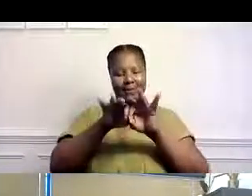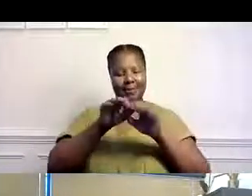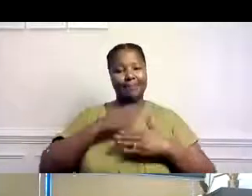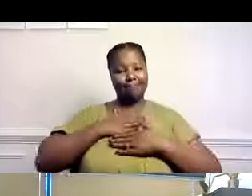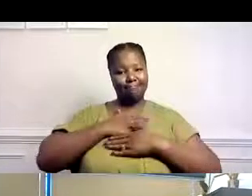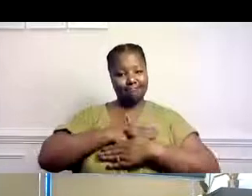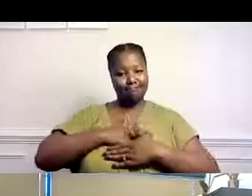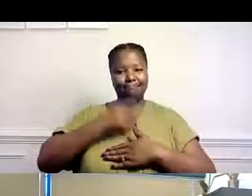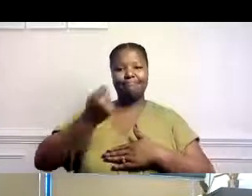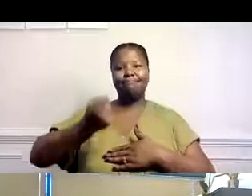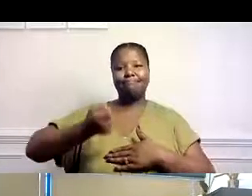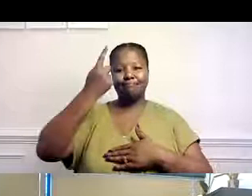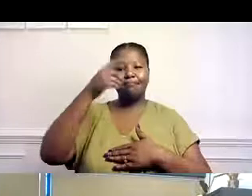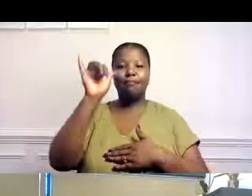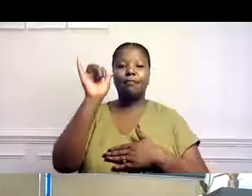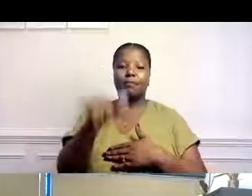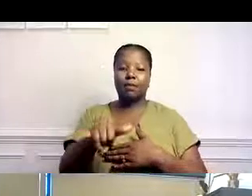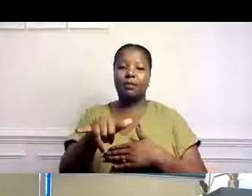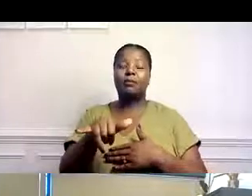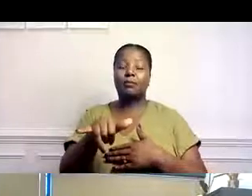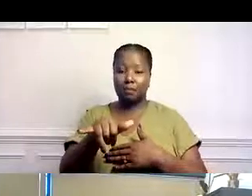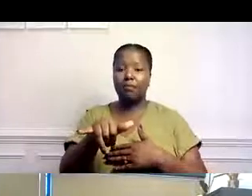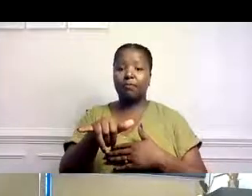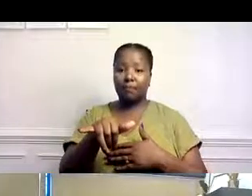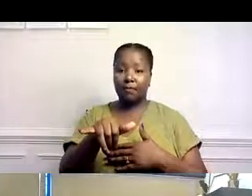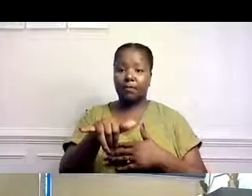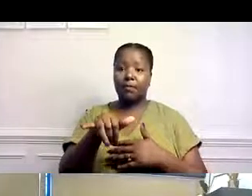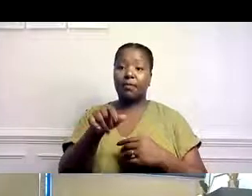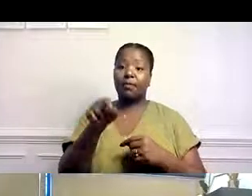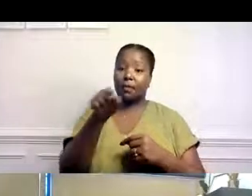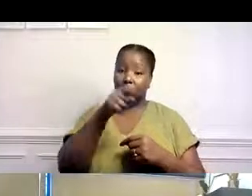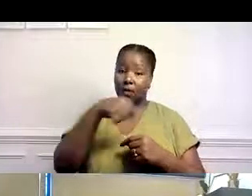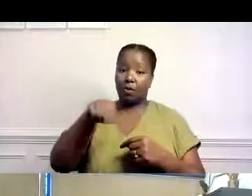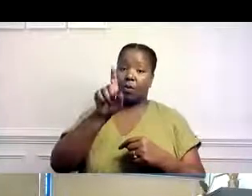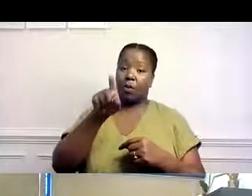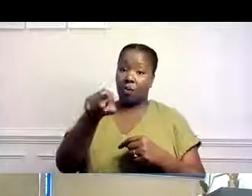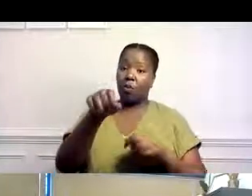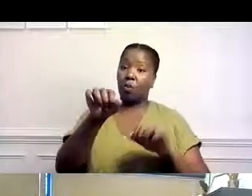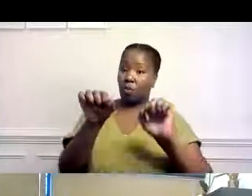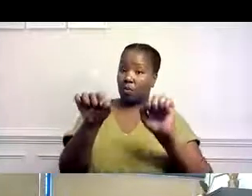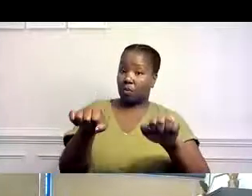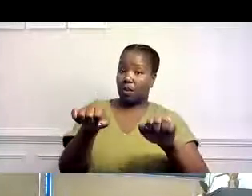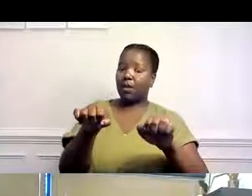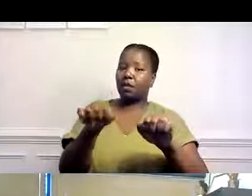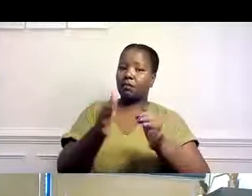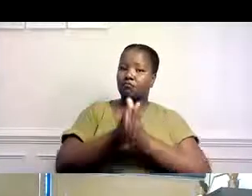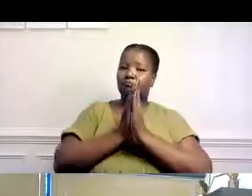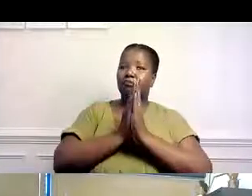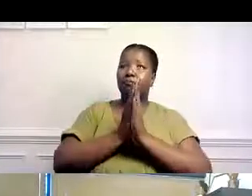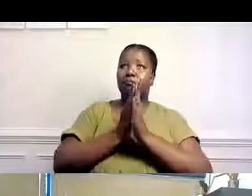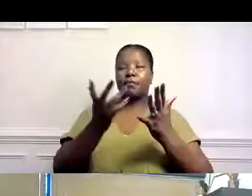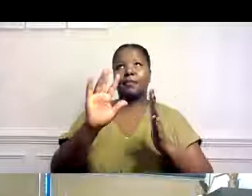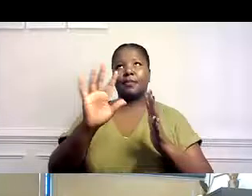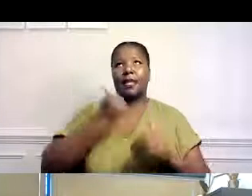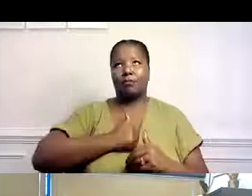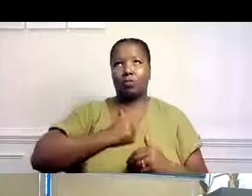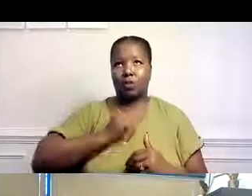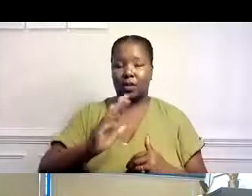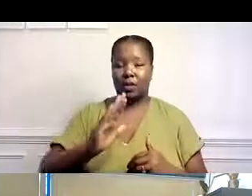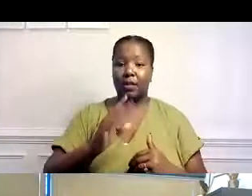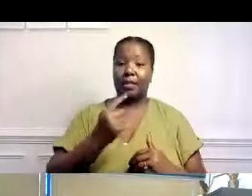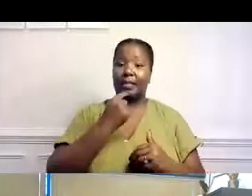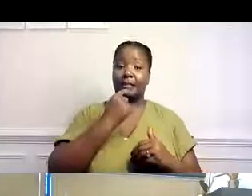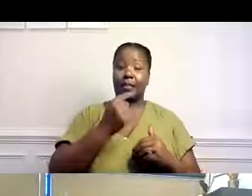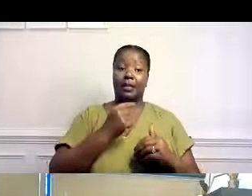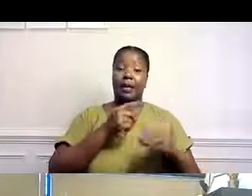Por favor, entienda. Que uno no puede exigirle. No le puede exigir a